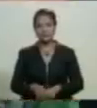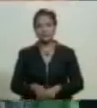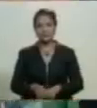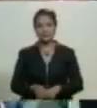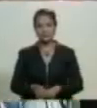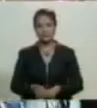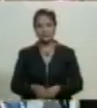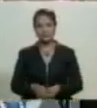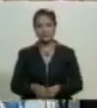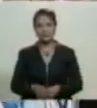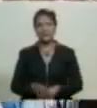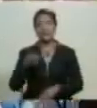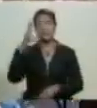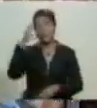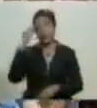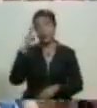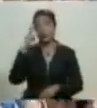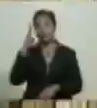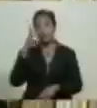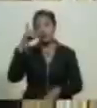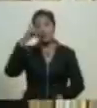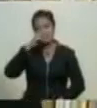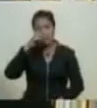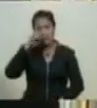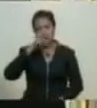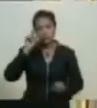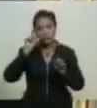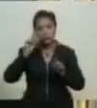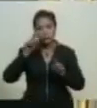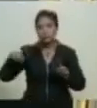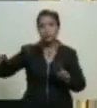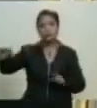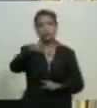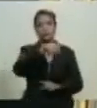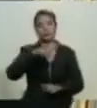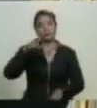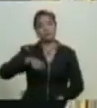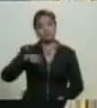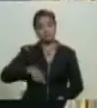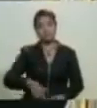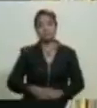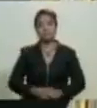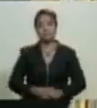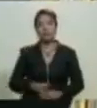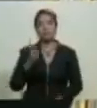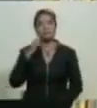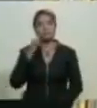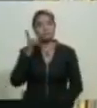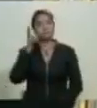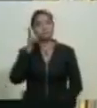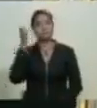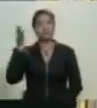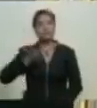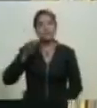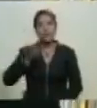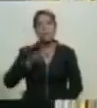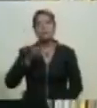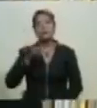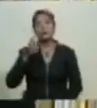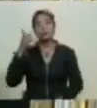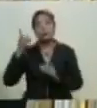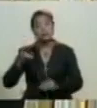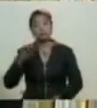para que Dios les dé la sabiduría necesaria para que escuchen siempre al pueblo